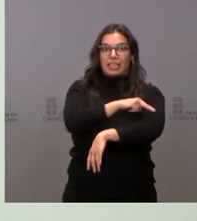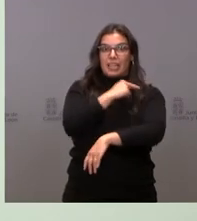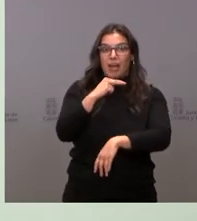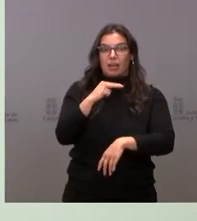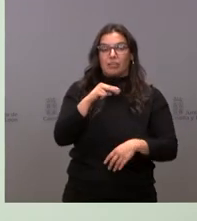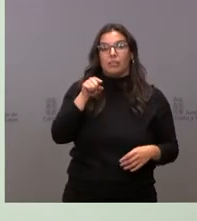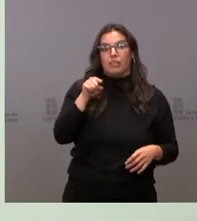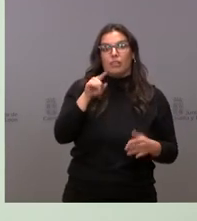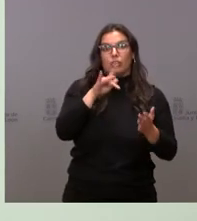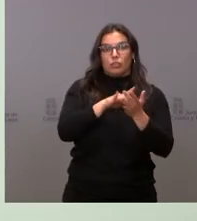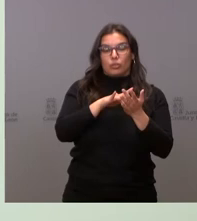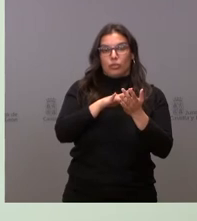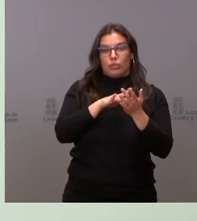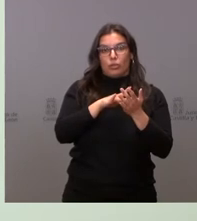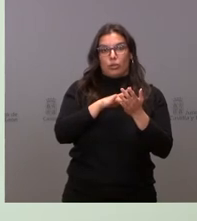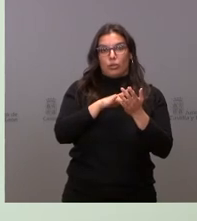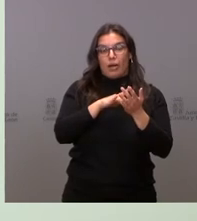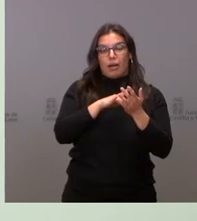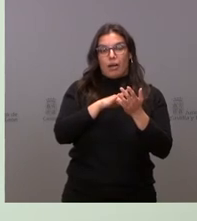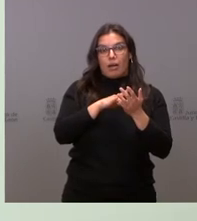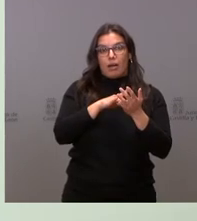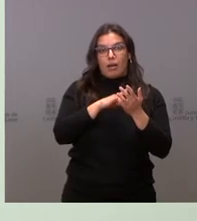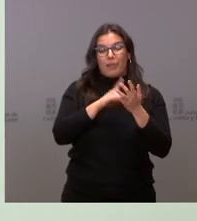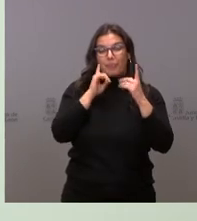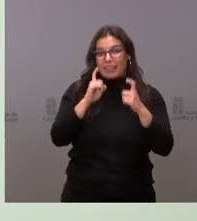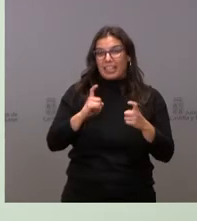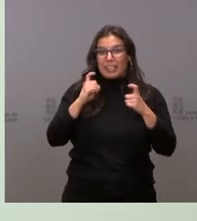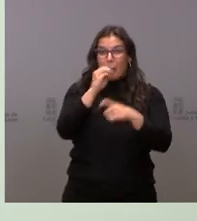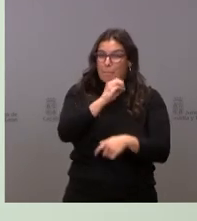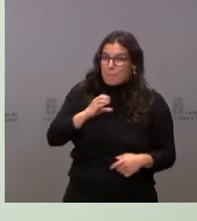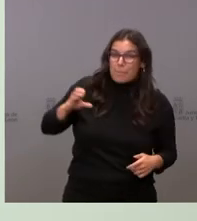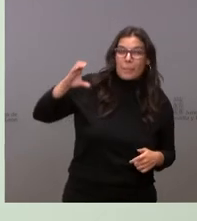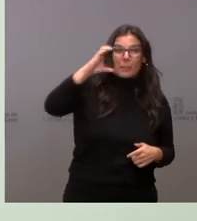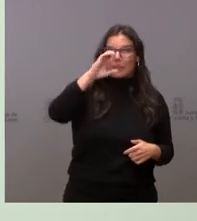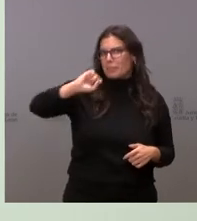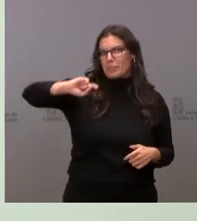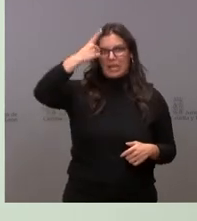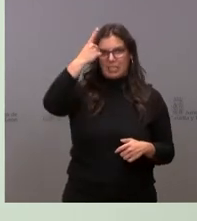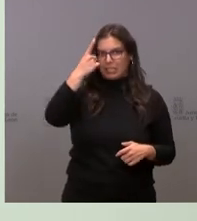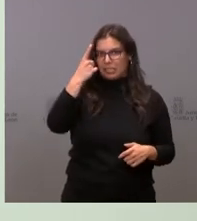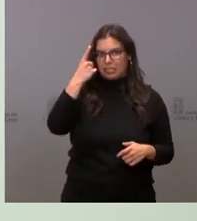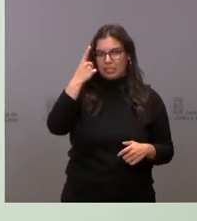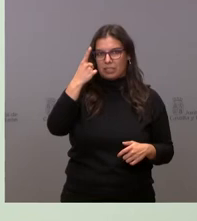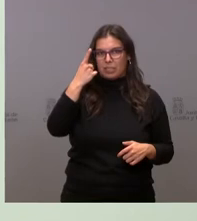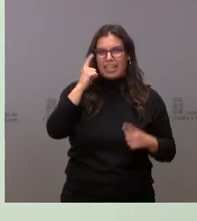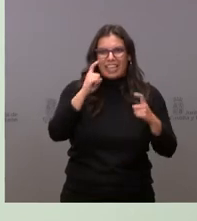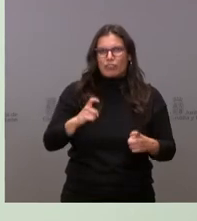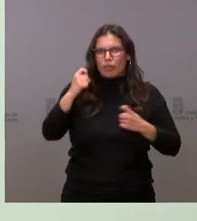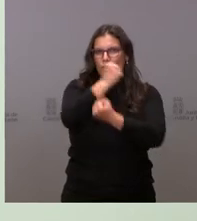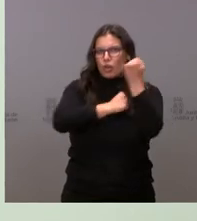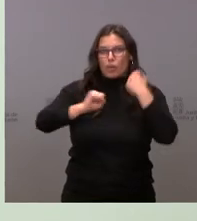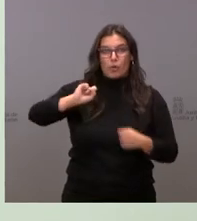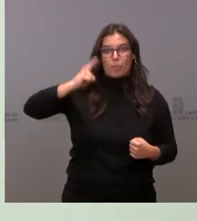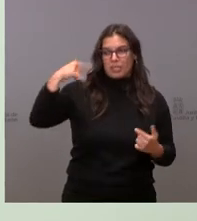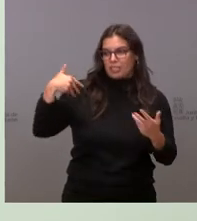necesitado una mayor incorporación de recursos económicos, un mayor esfuerzo económico,